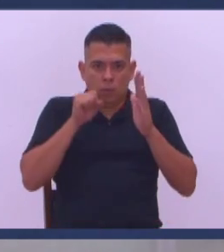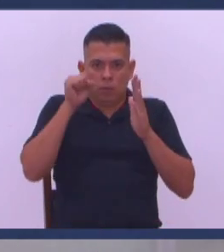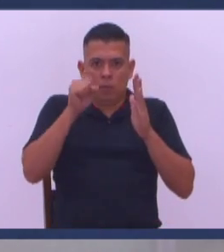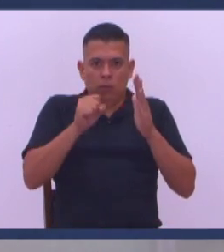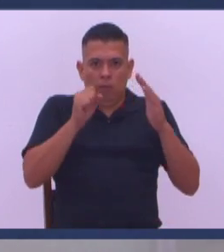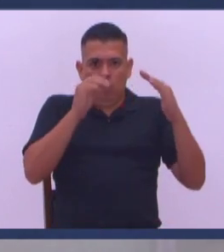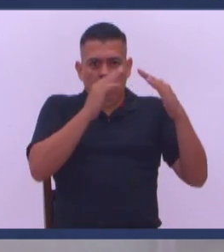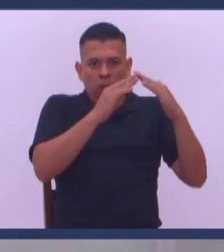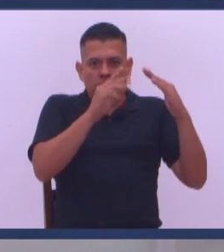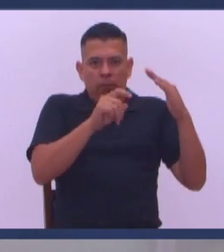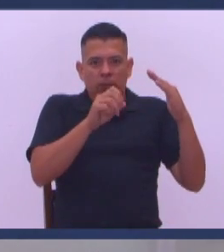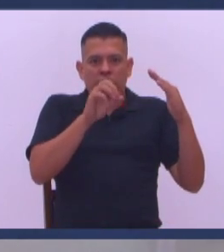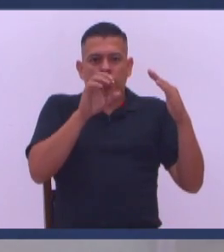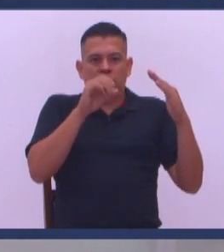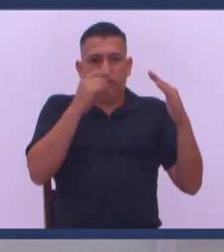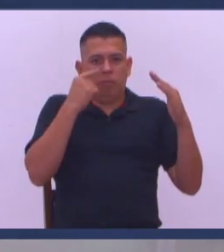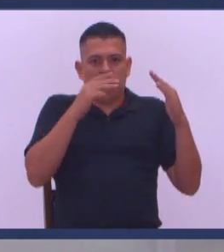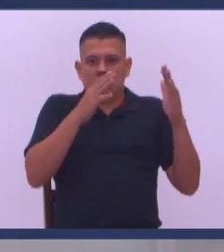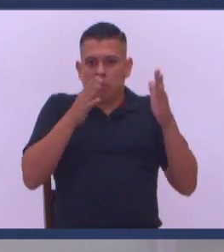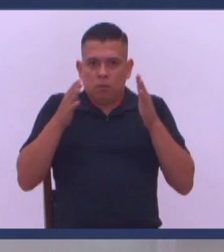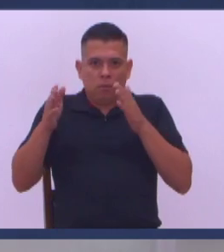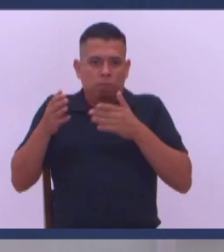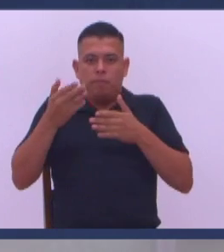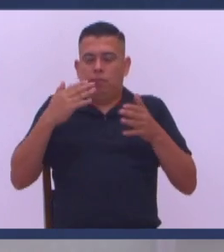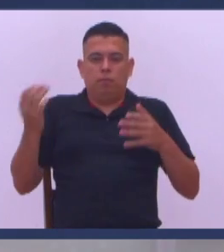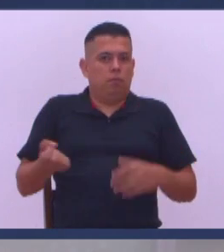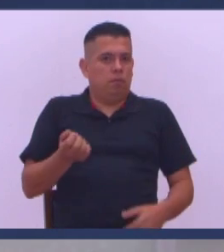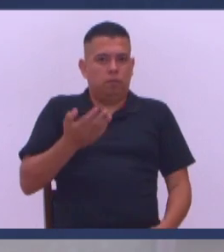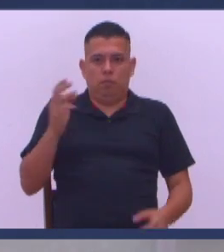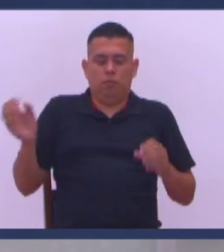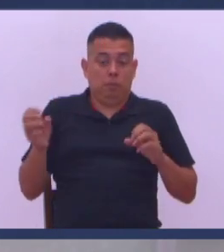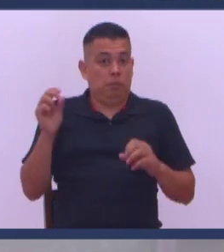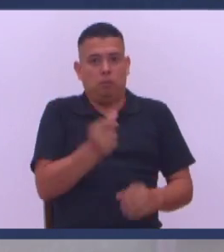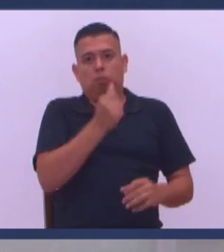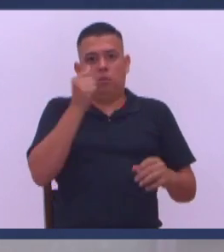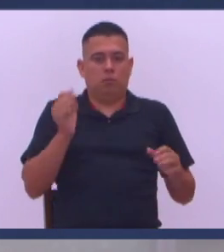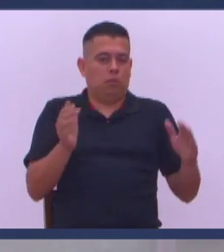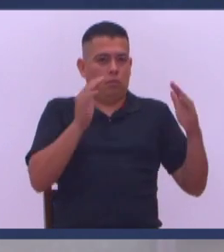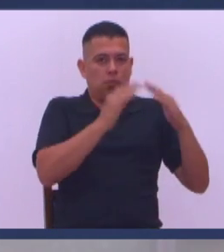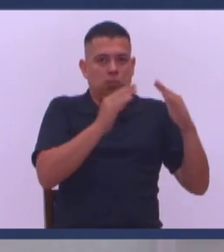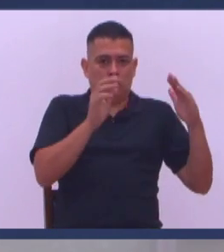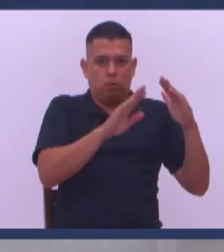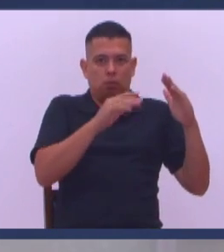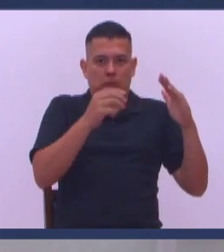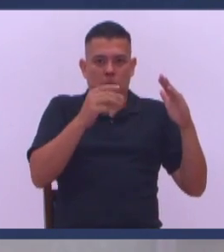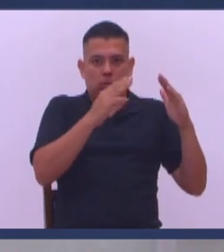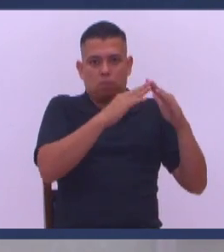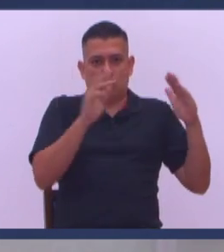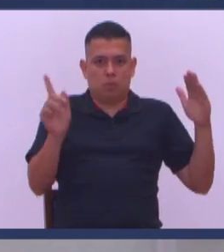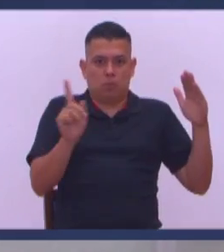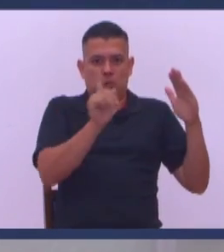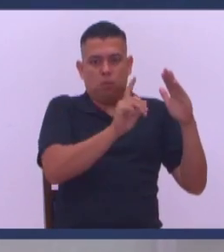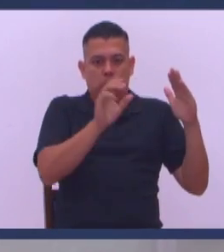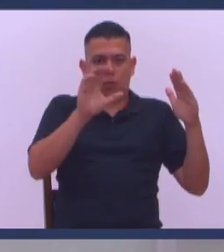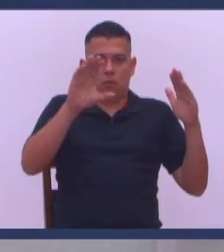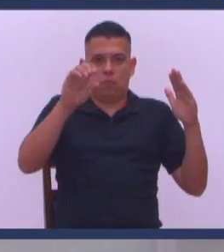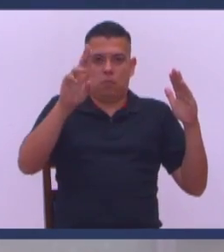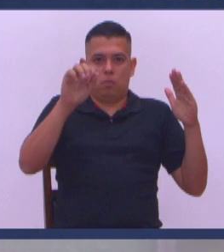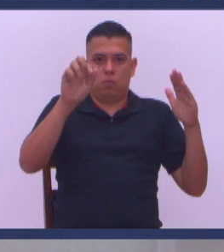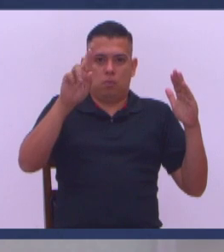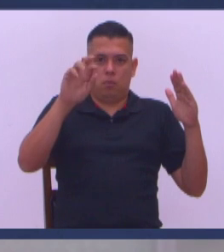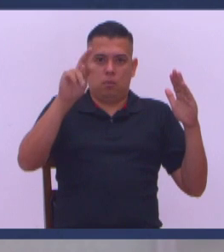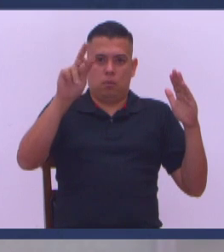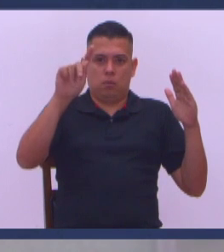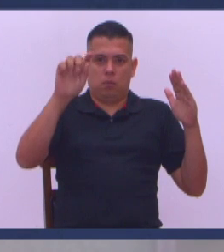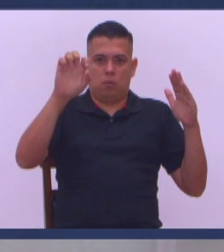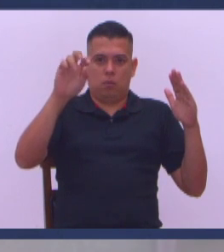estos hogares De cuarentena Que no estábamos Preparados Es algo nuevo Es algo que Se salió de las manos Hermano Que podemos decir Ah